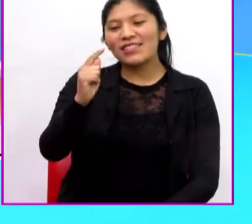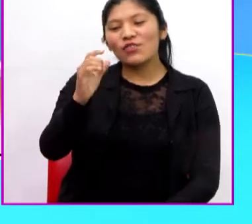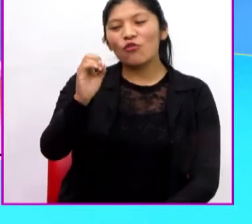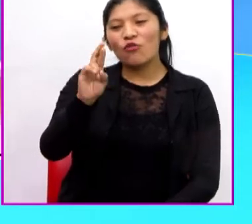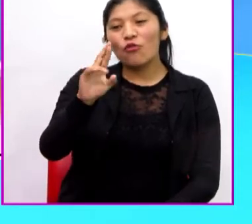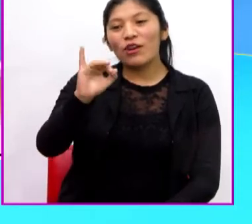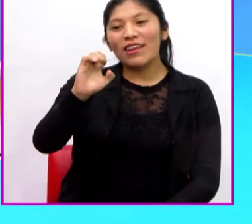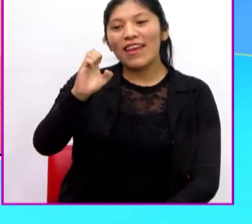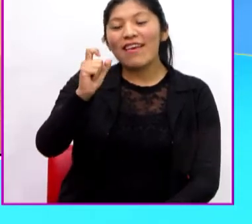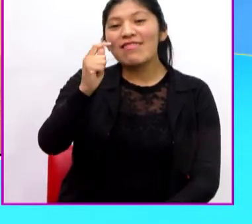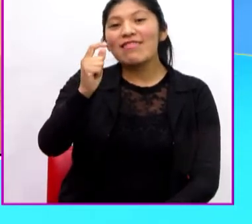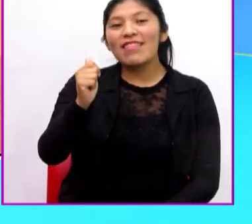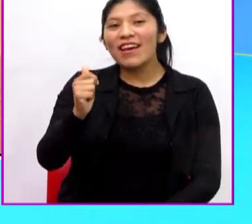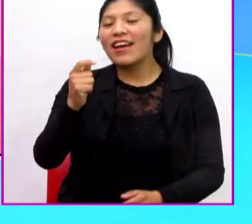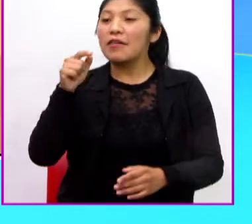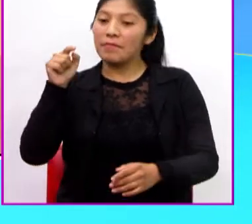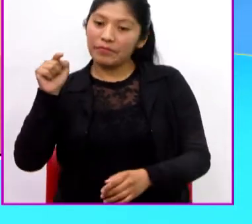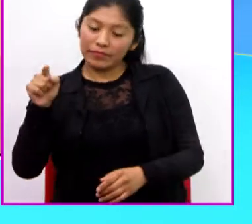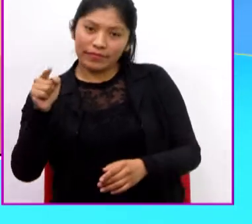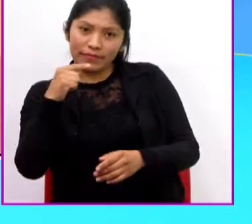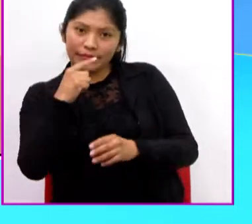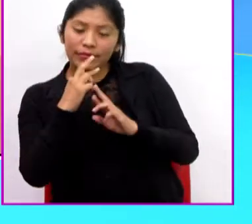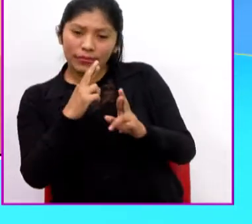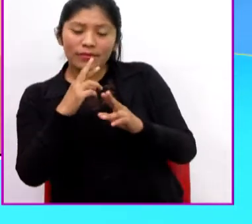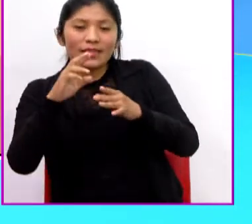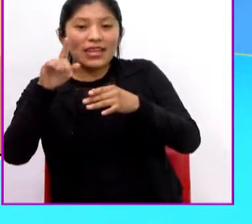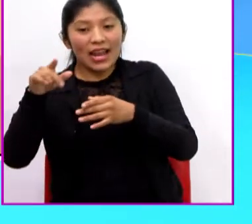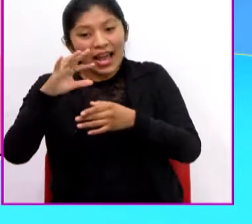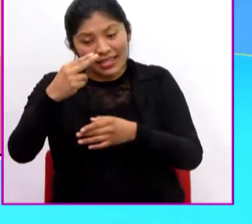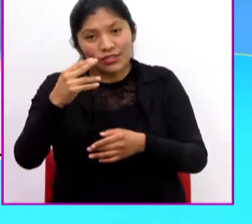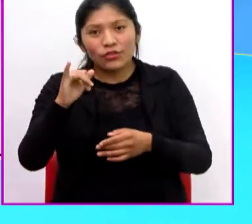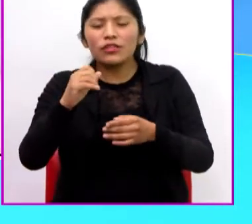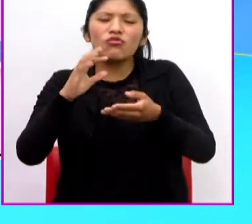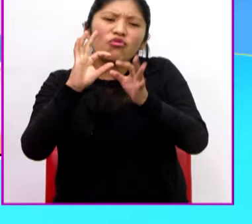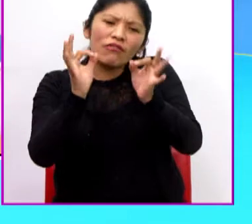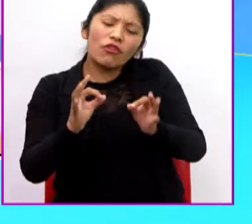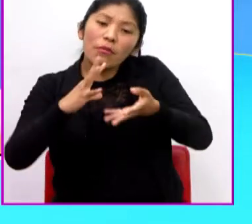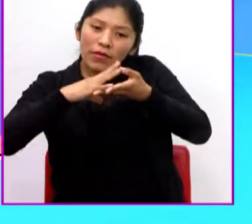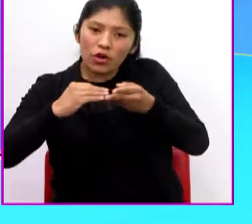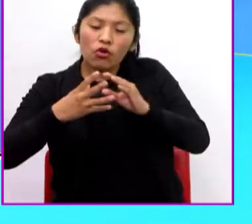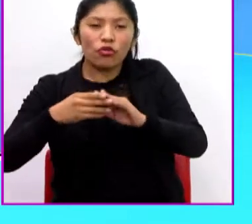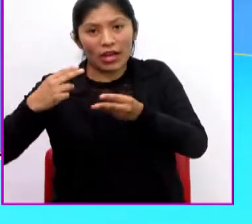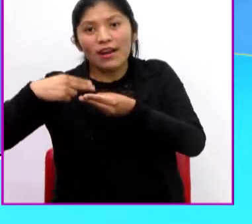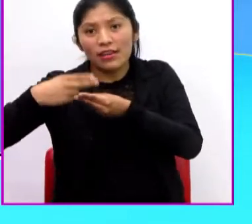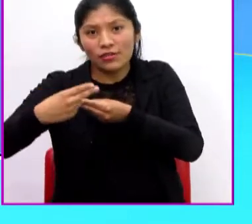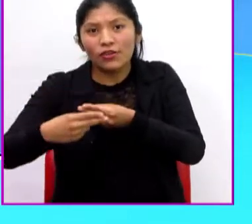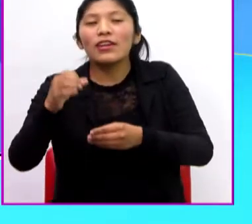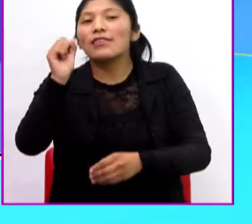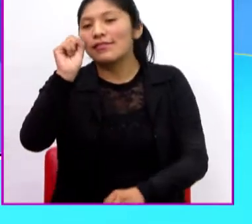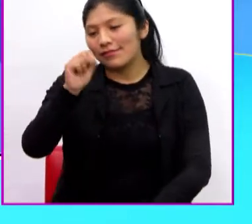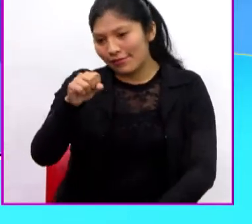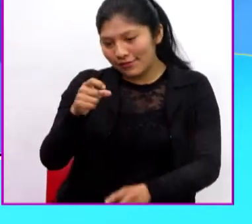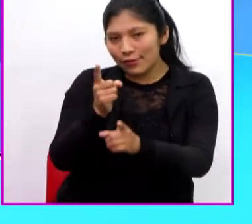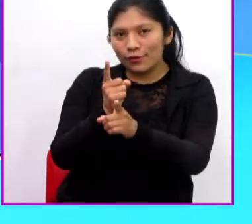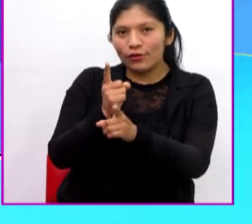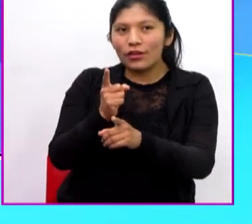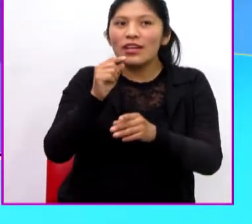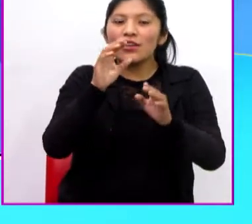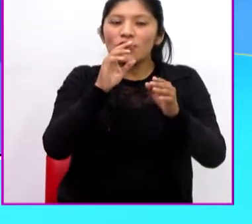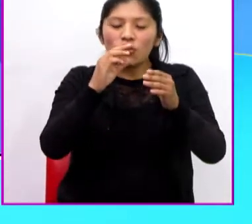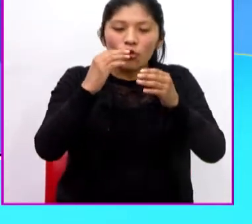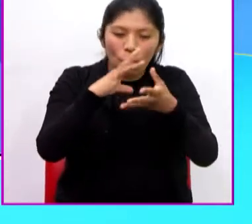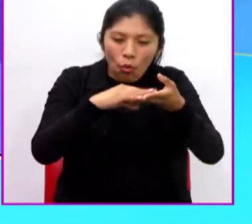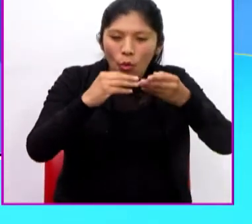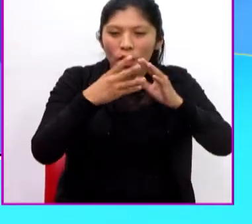¿qué me pueden decir? Las historietas son formas de contar historias. Exacto, las historietas narran en forma secuenciada una